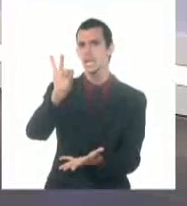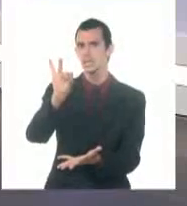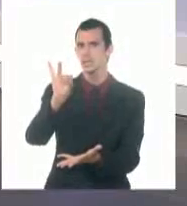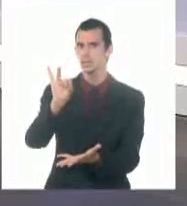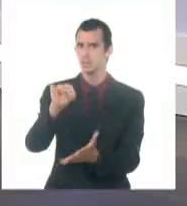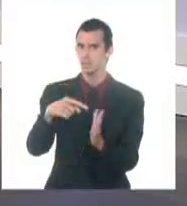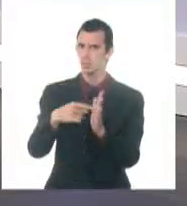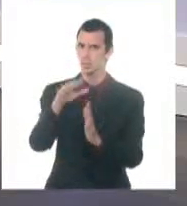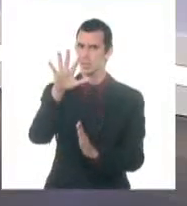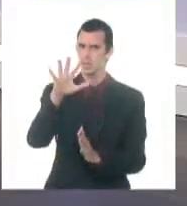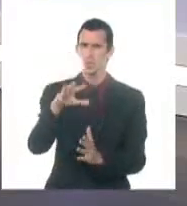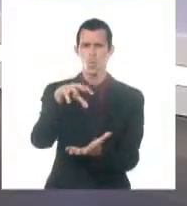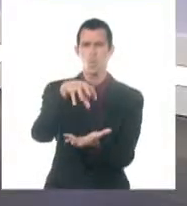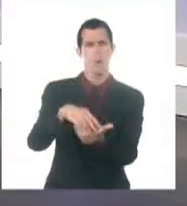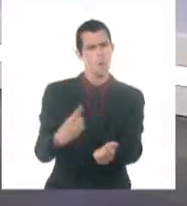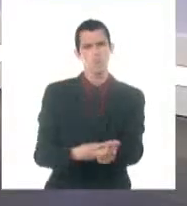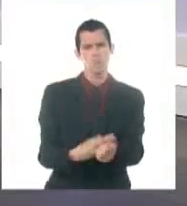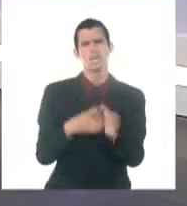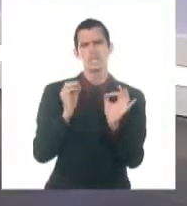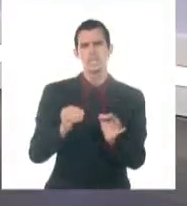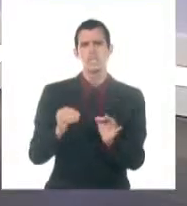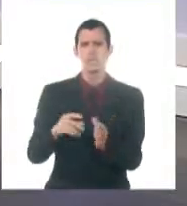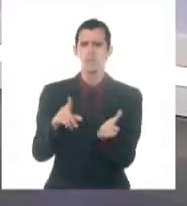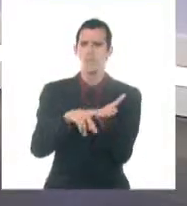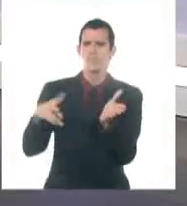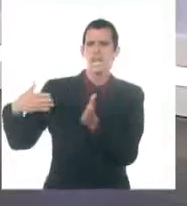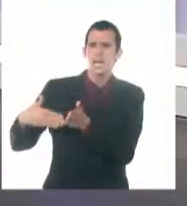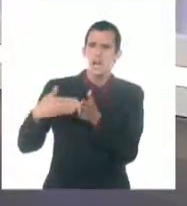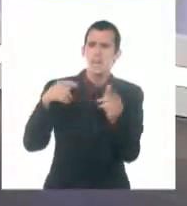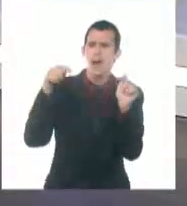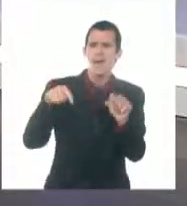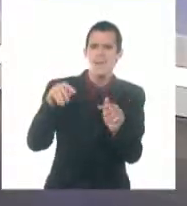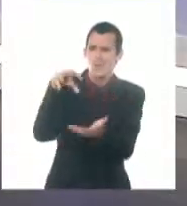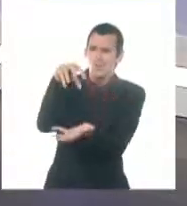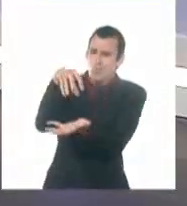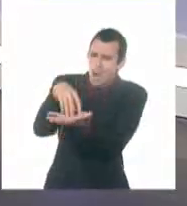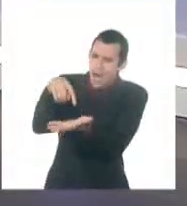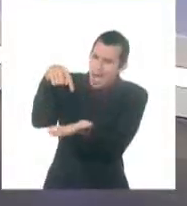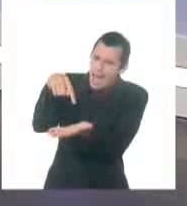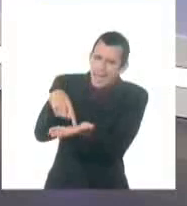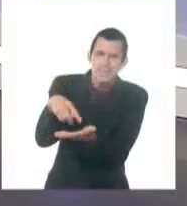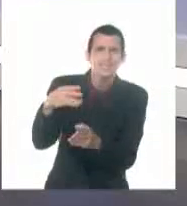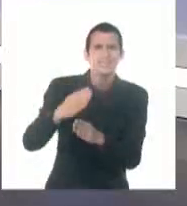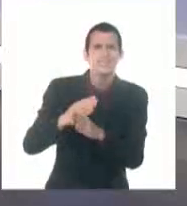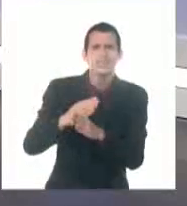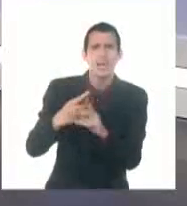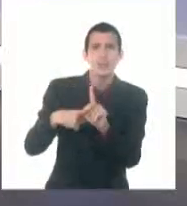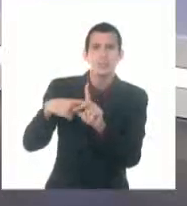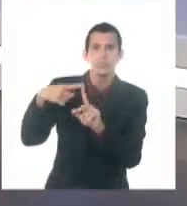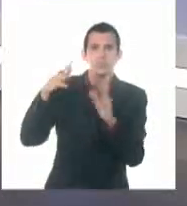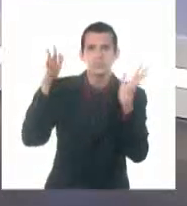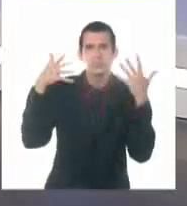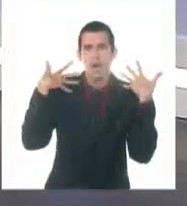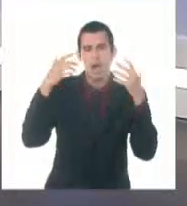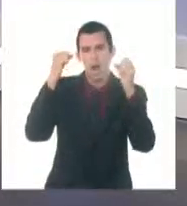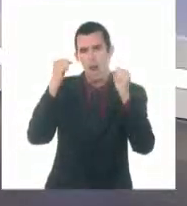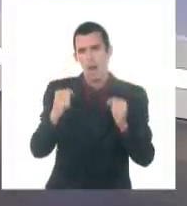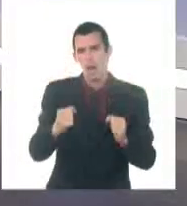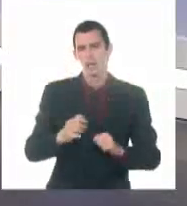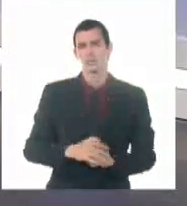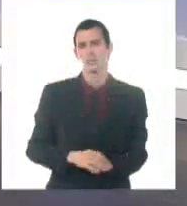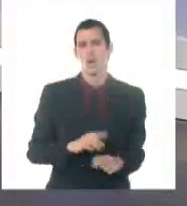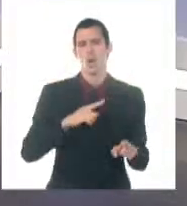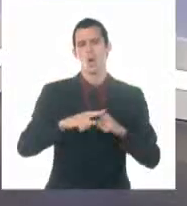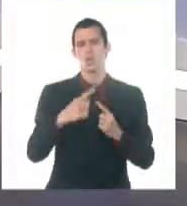Jucarito, en la provincia de Granma, y hoy no tuvimos valores tan elevados en el occidente como en jornadas anteriores por la lluvia. La lluvia que comentábamos, bueno, que había